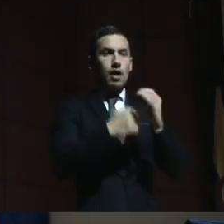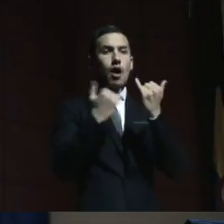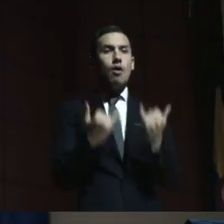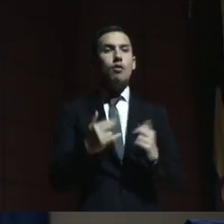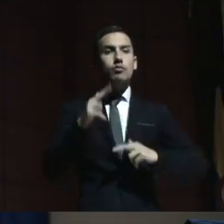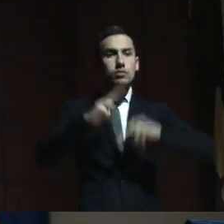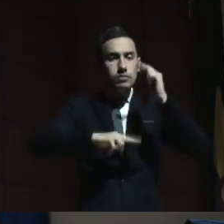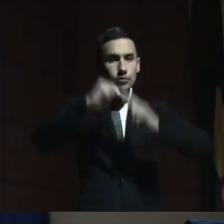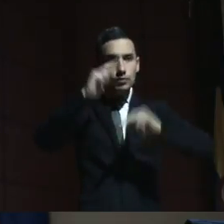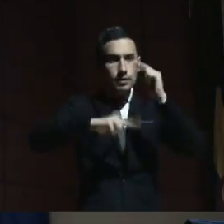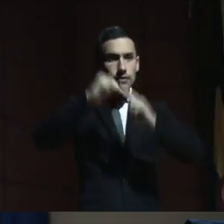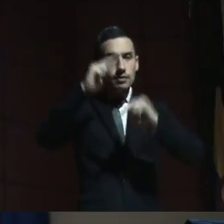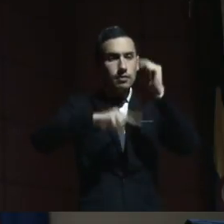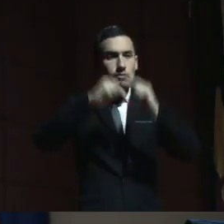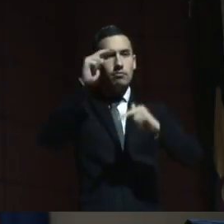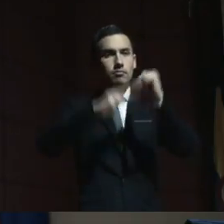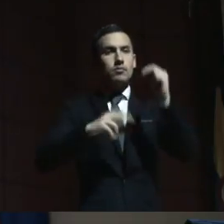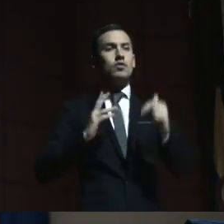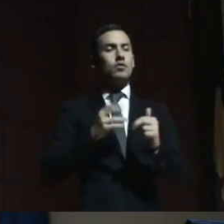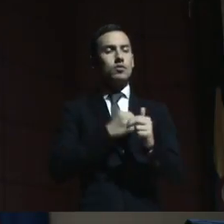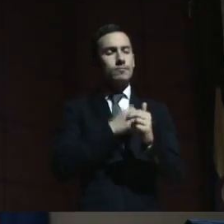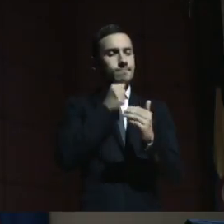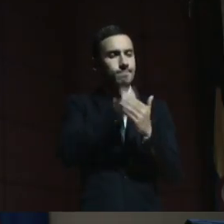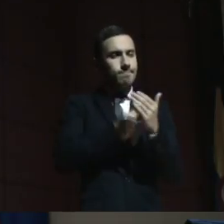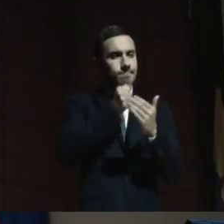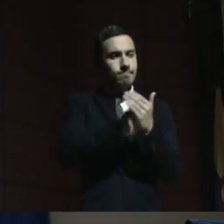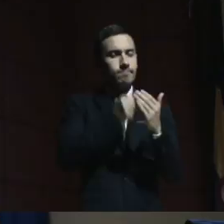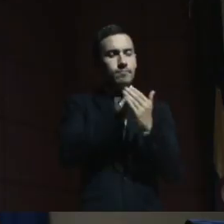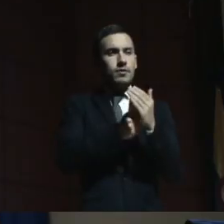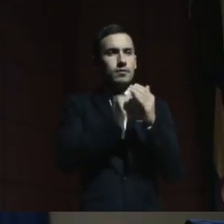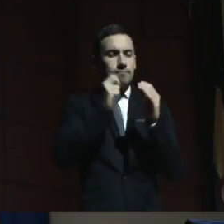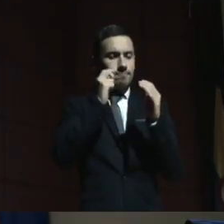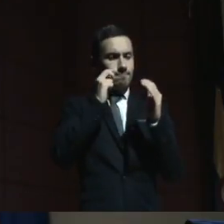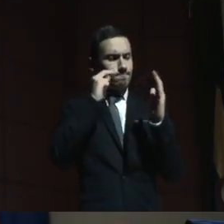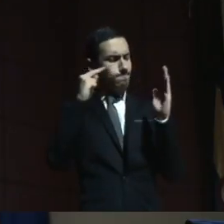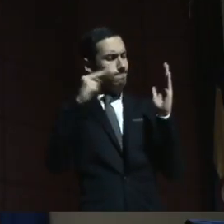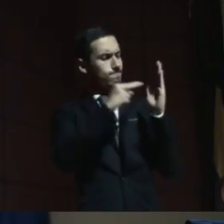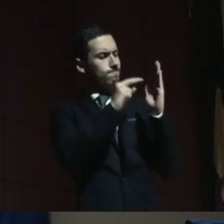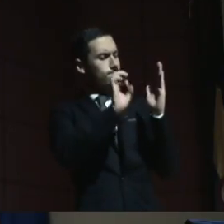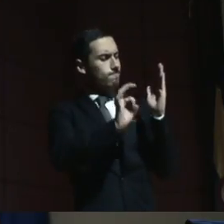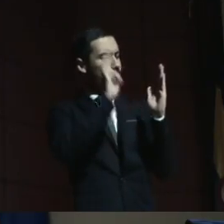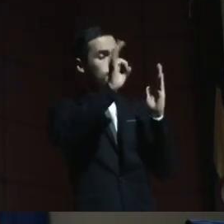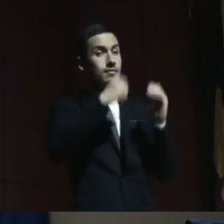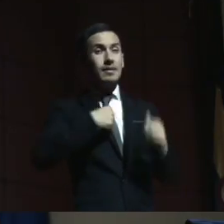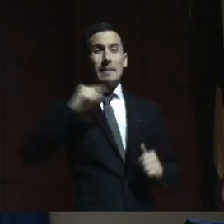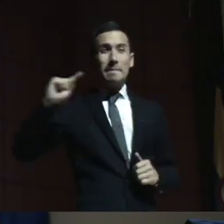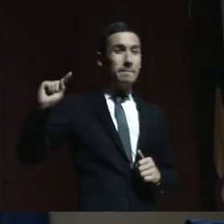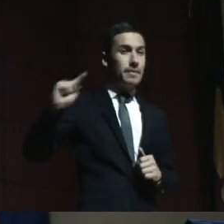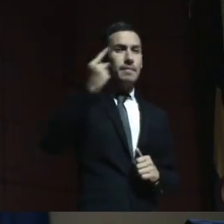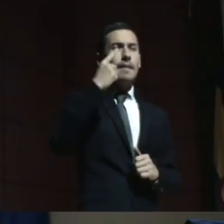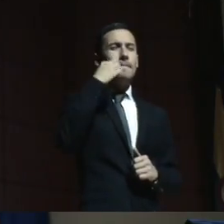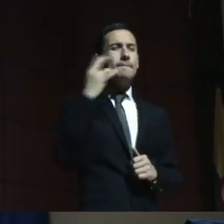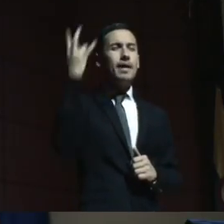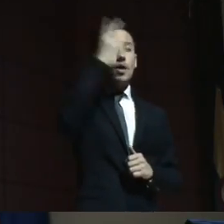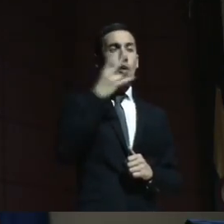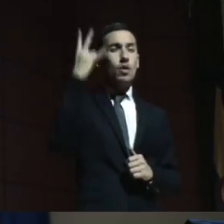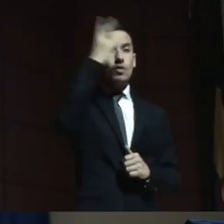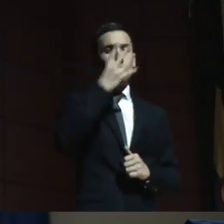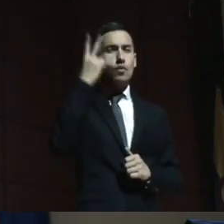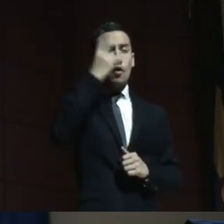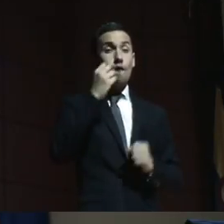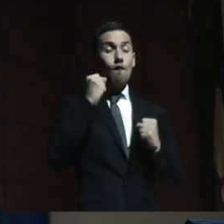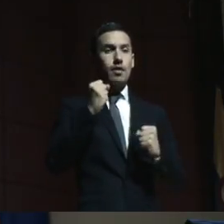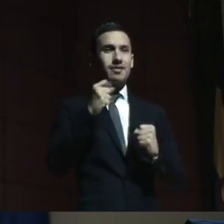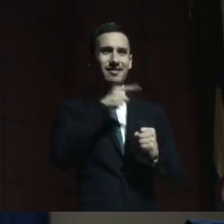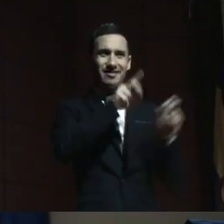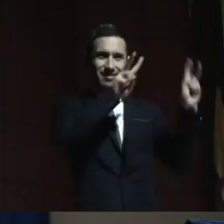estamos tratando de verlo de la mejor manera, y creo que el primer piloto fuerte que se